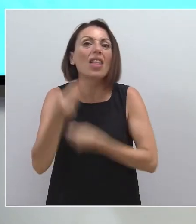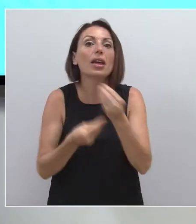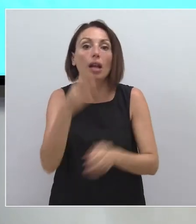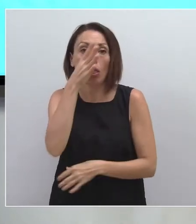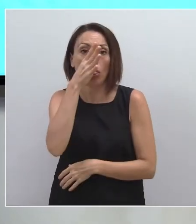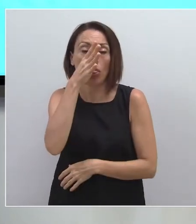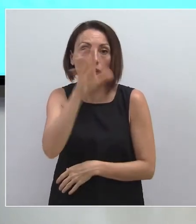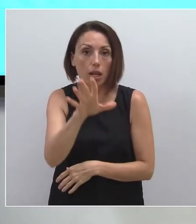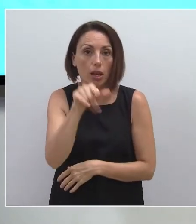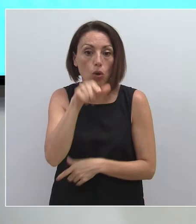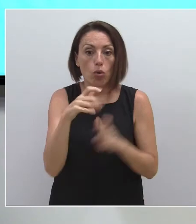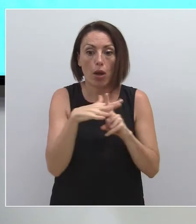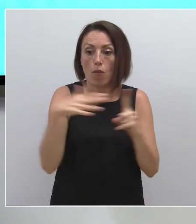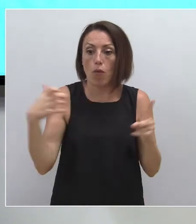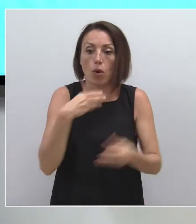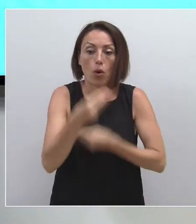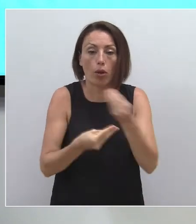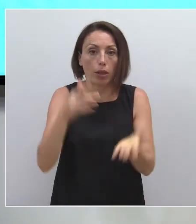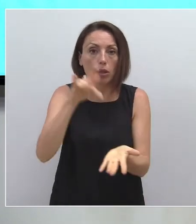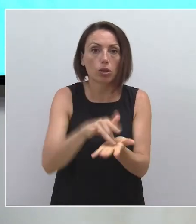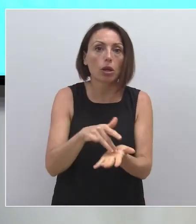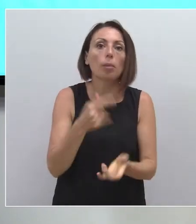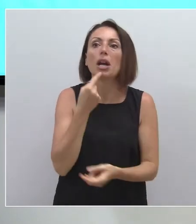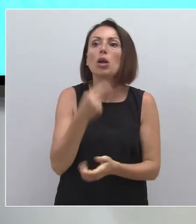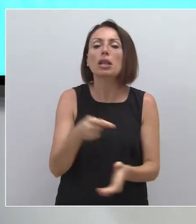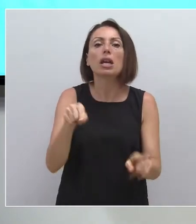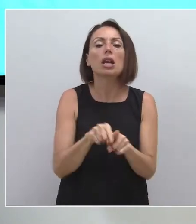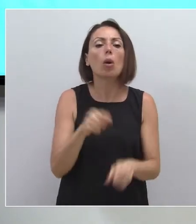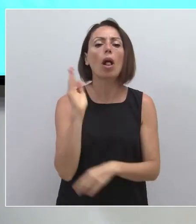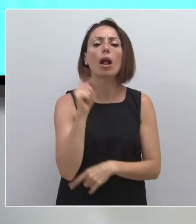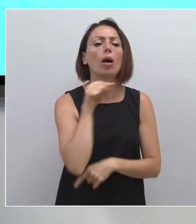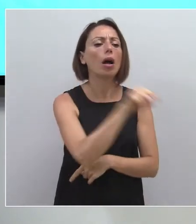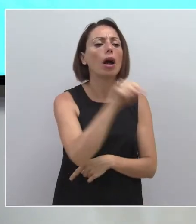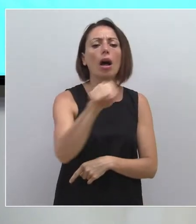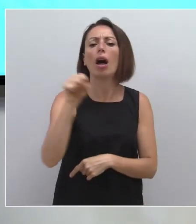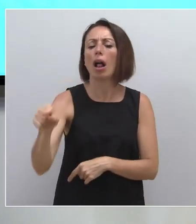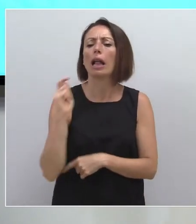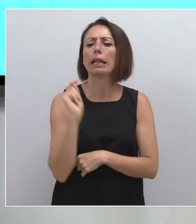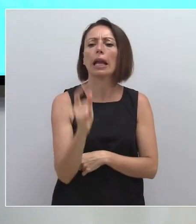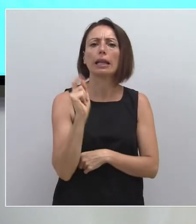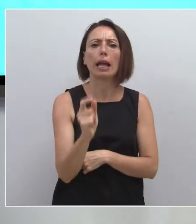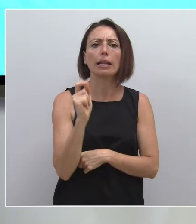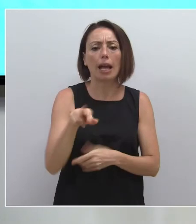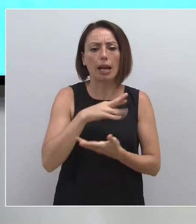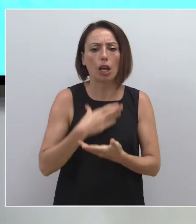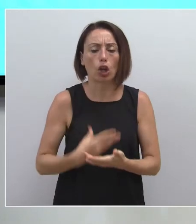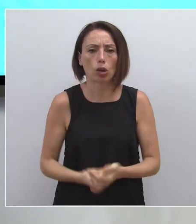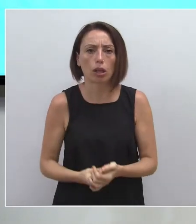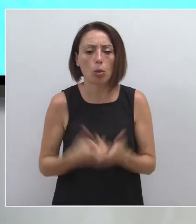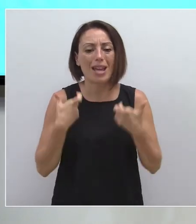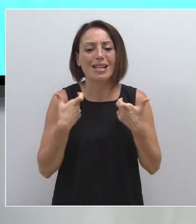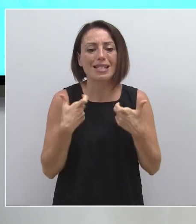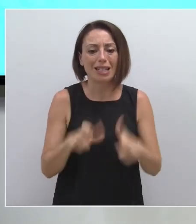denunciarlo en el foro en el que tenga que hacerlo. Pero lo que no puede hacer es criminalizar de la forma que lo hace de manera continua a toda la región de Murcia y a todos estos